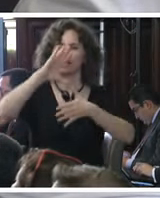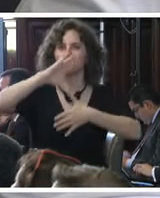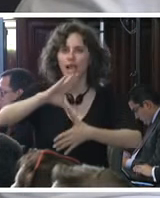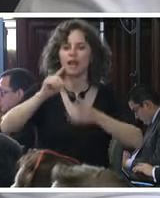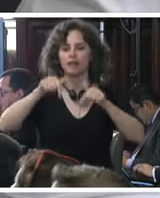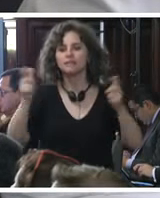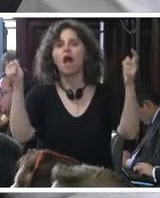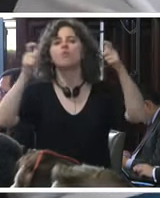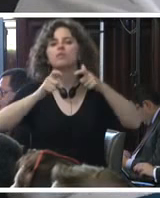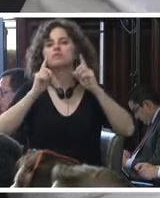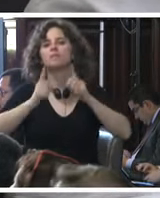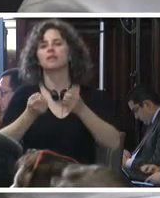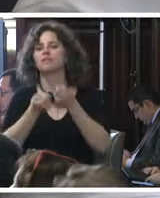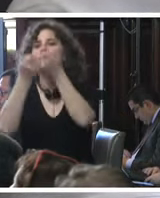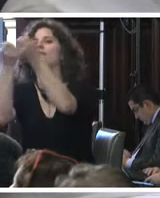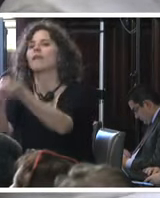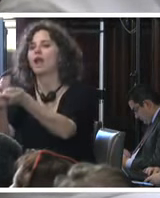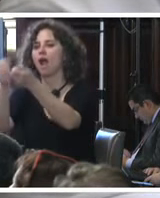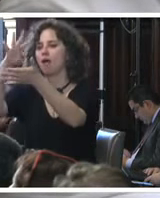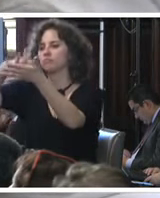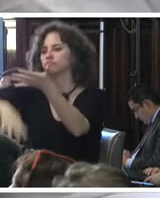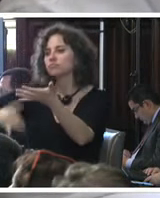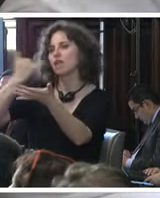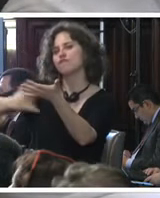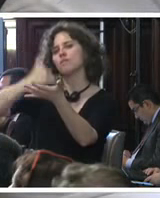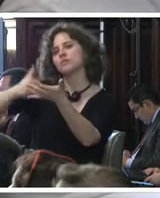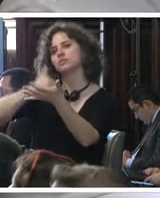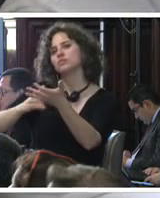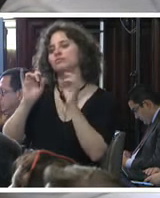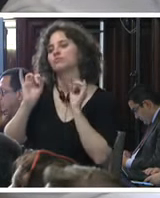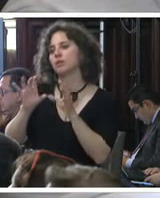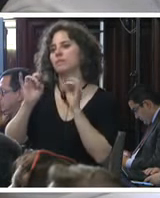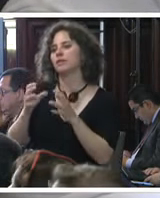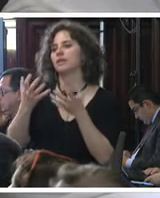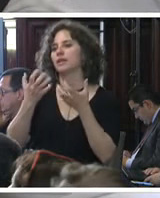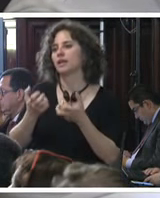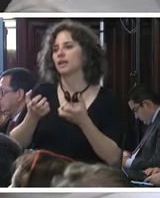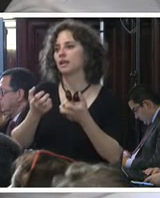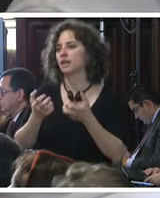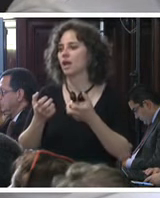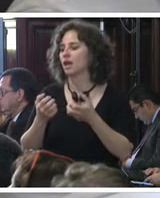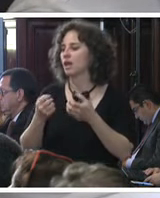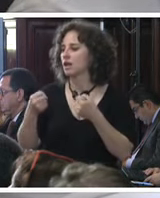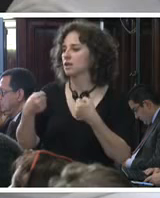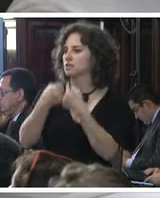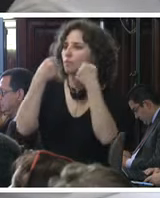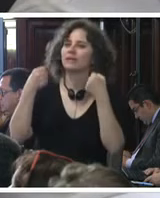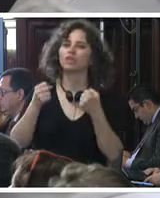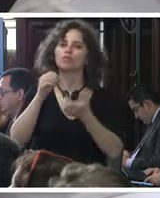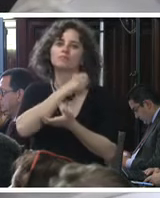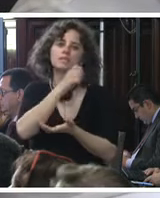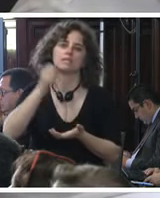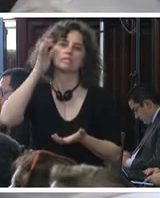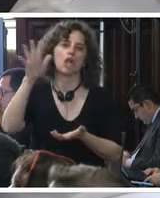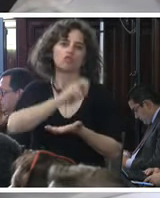haremos entrega del informe yo solo quería que amaneciera informe de impactos psicosociales del caso Ayotzinapa